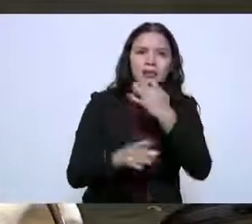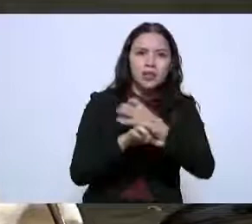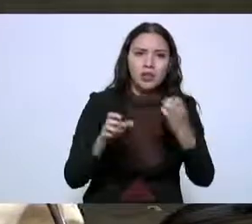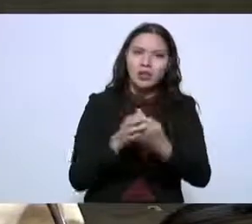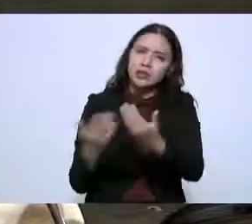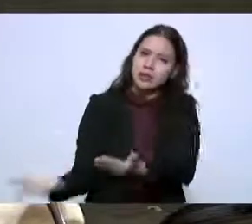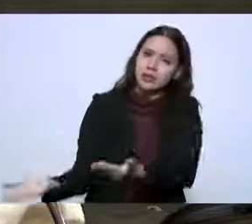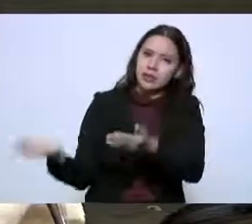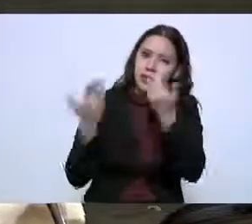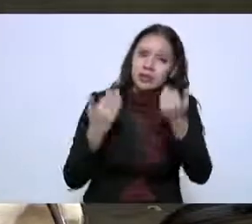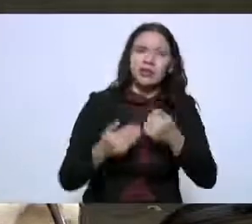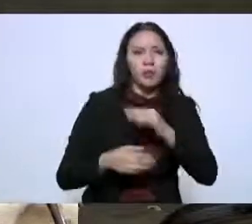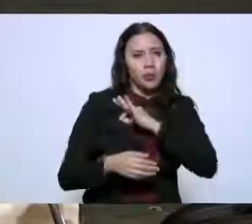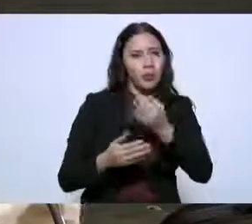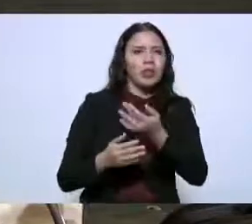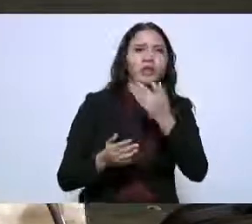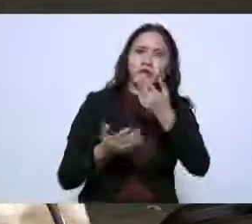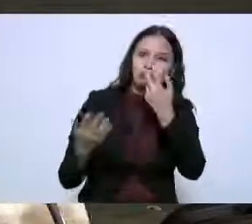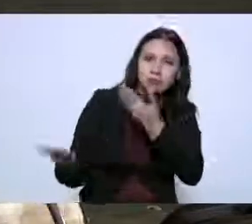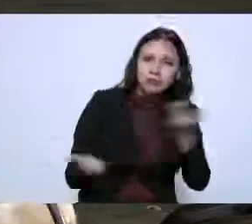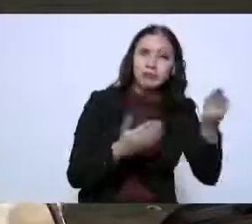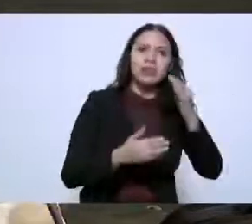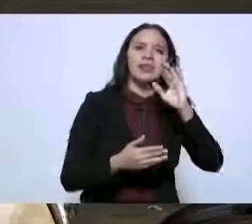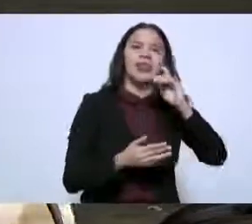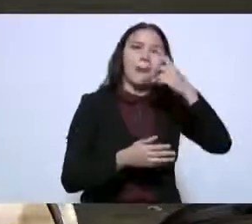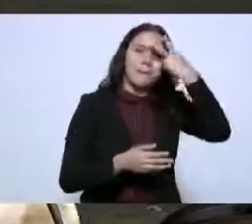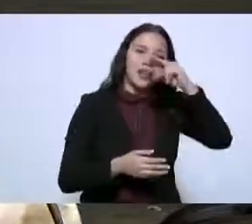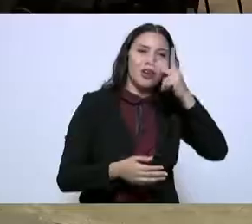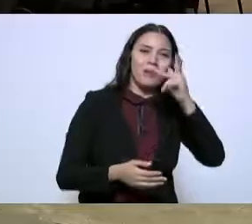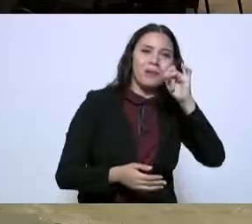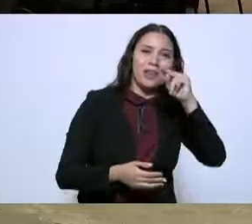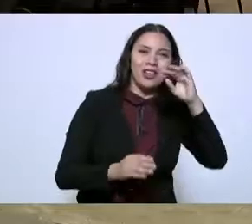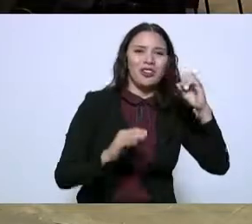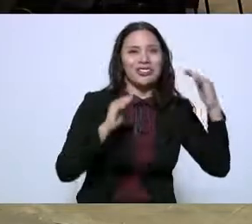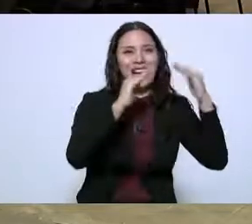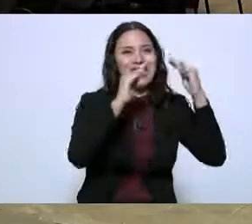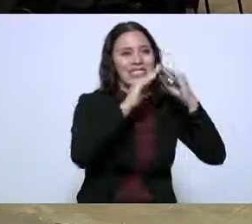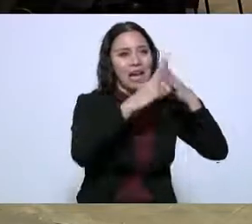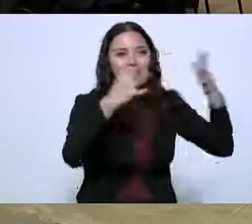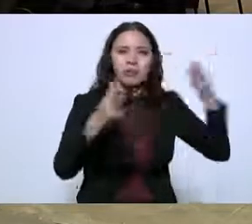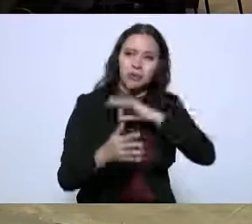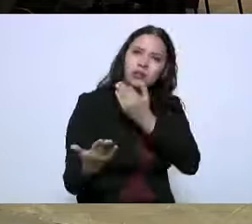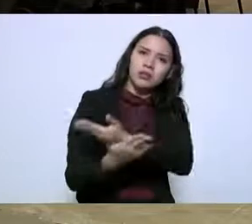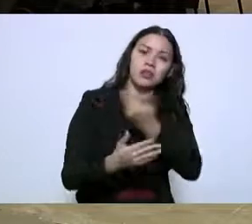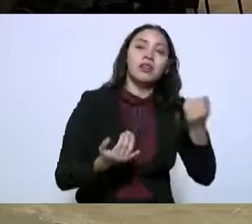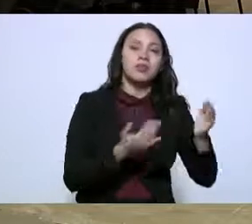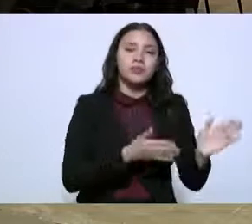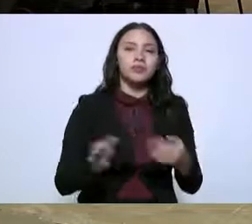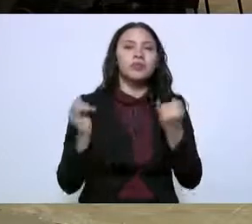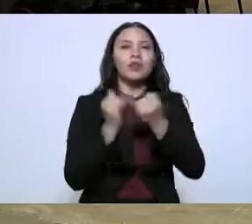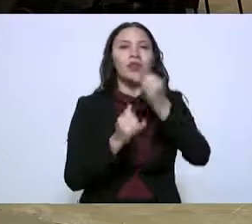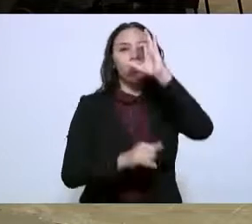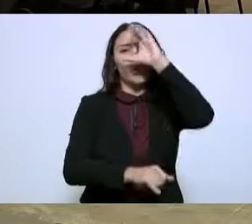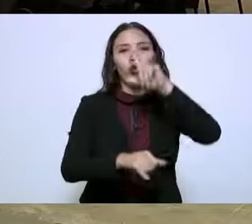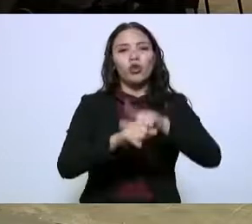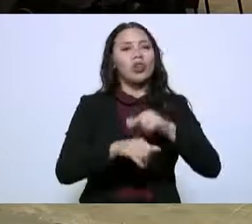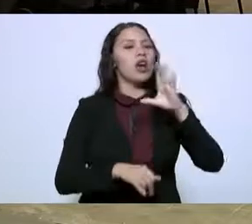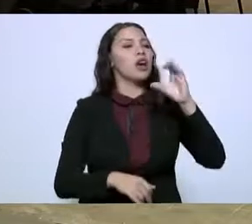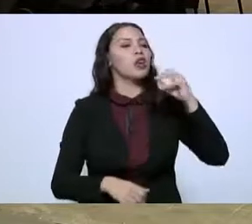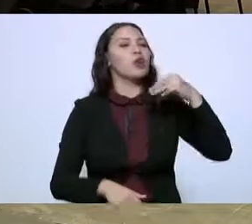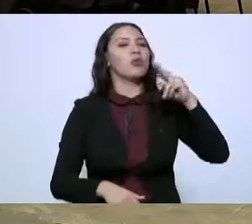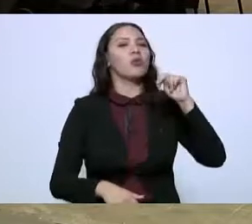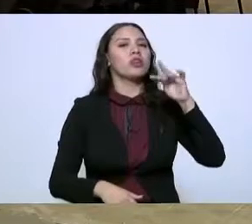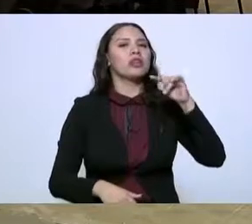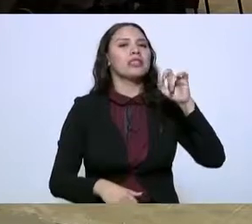Tamaulipas en los pinos por último quisiera comentar cultura comunitaria pues es el